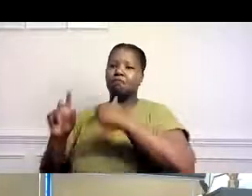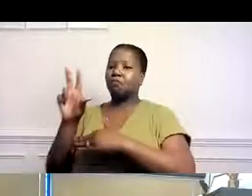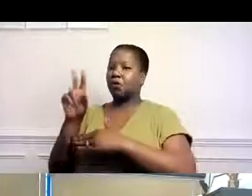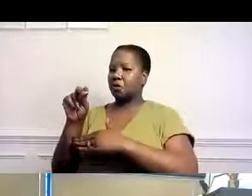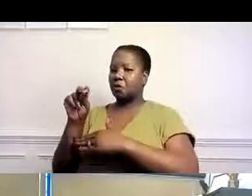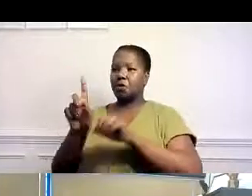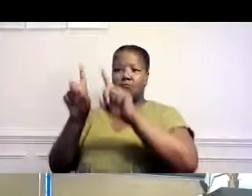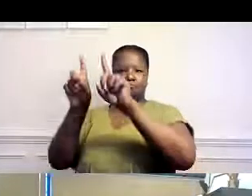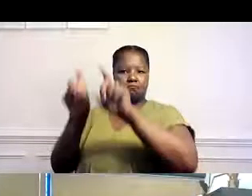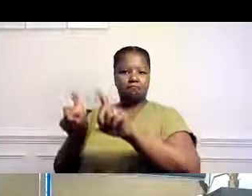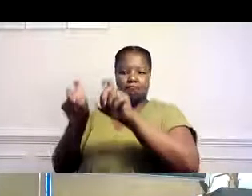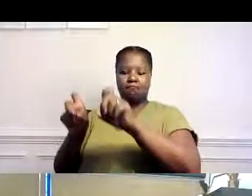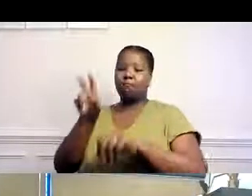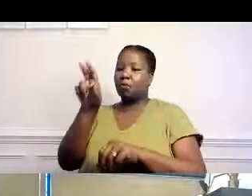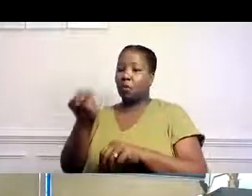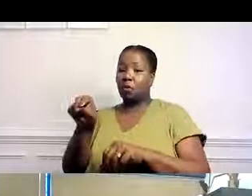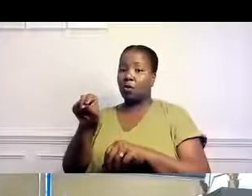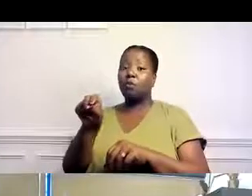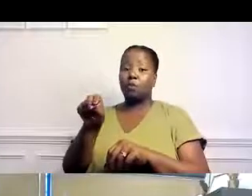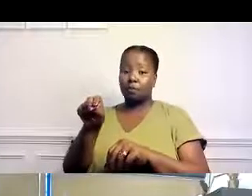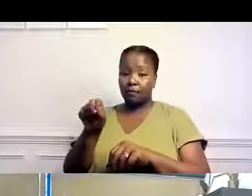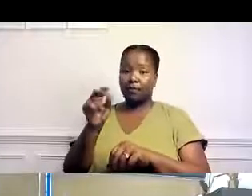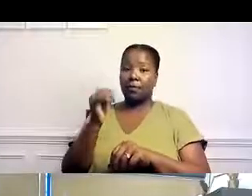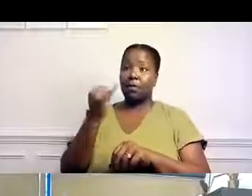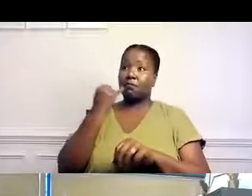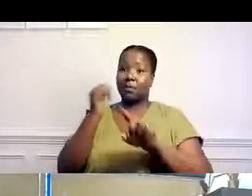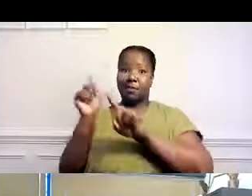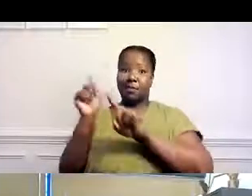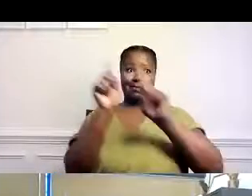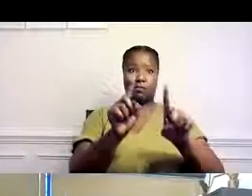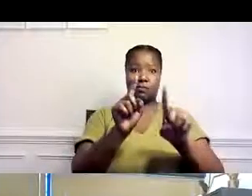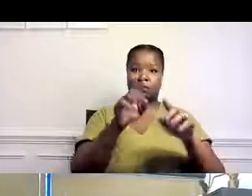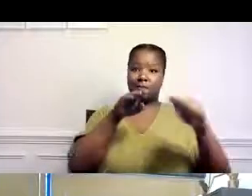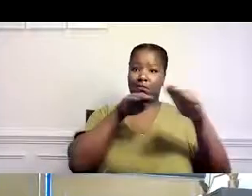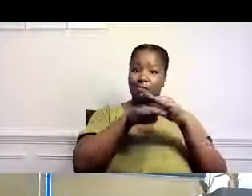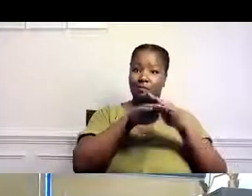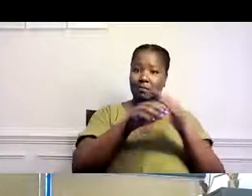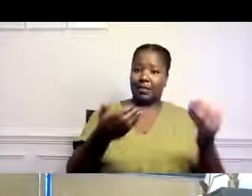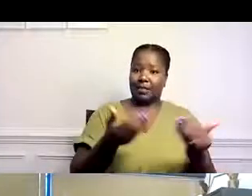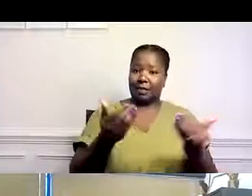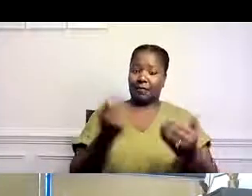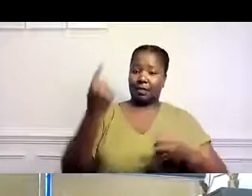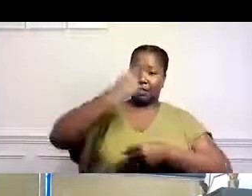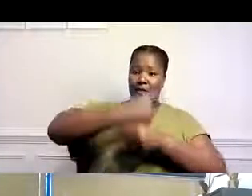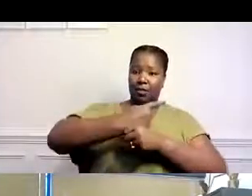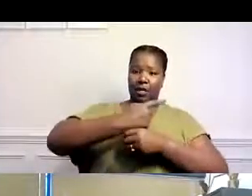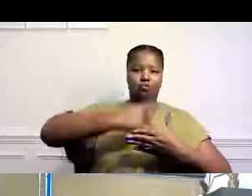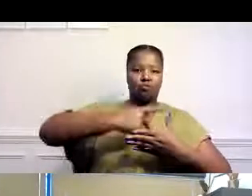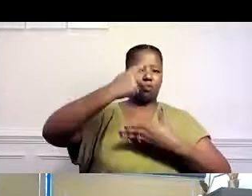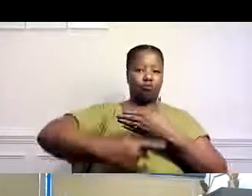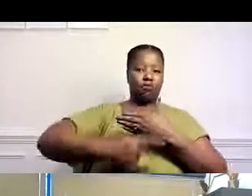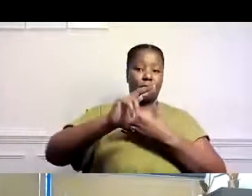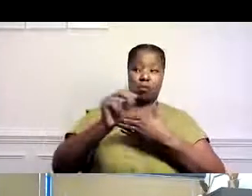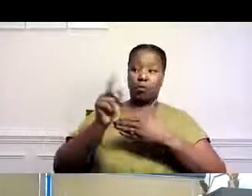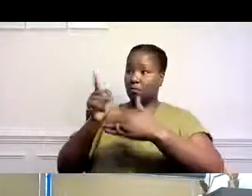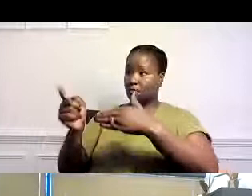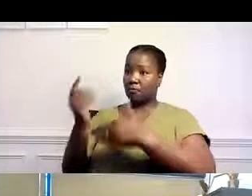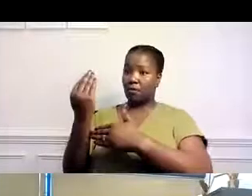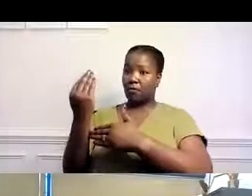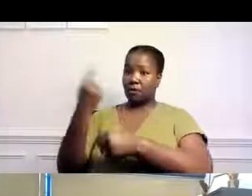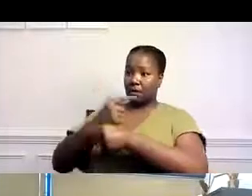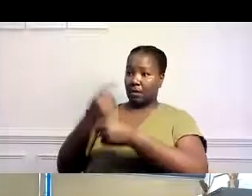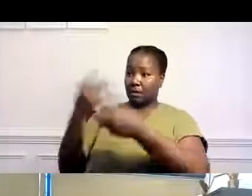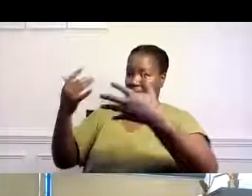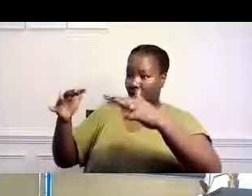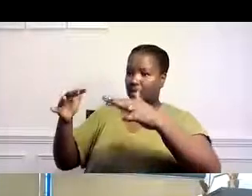tienen que hacerse la prueba tampoco. Pero si no están vacunados, no deberían asistir sus servicios o